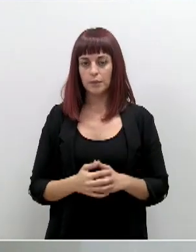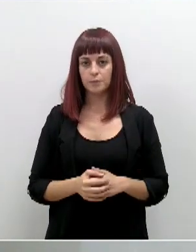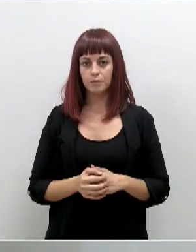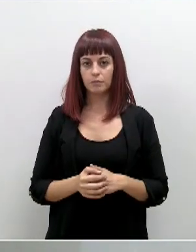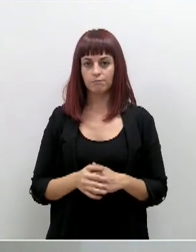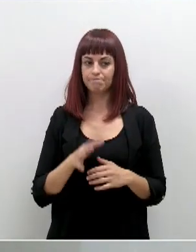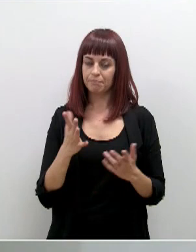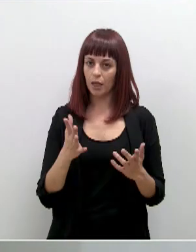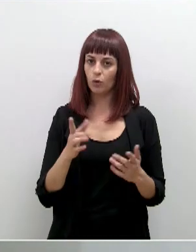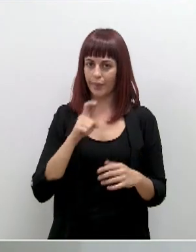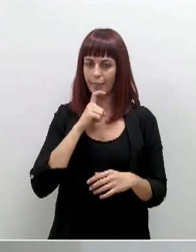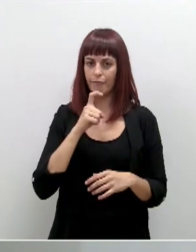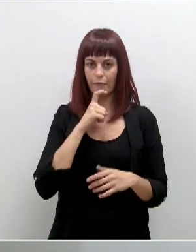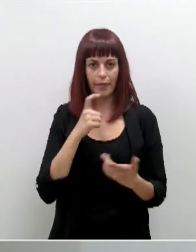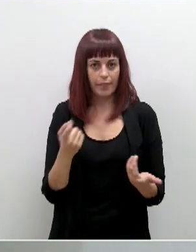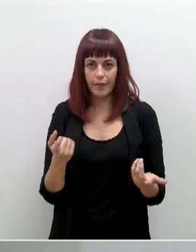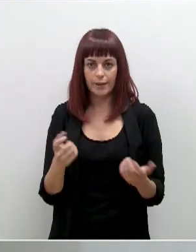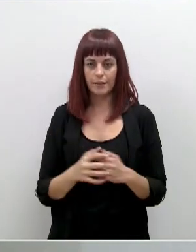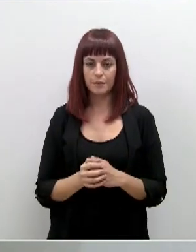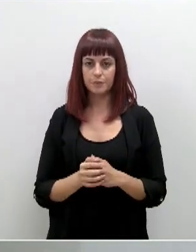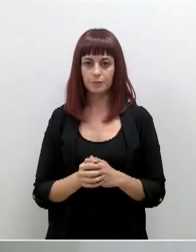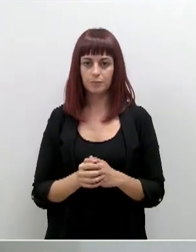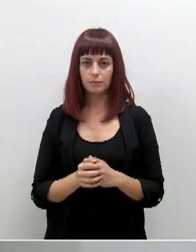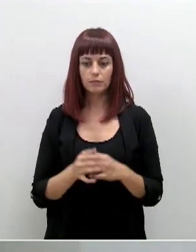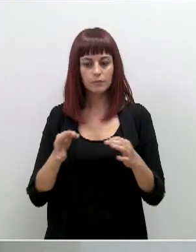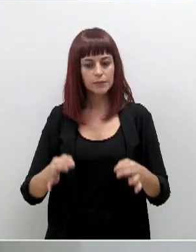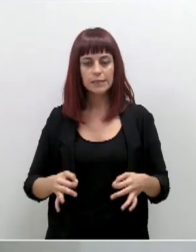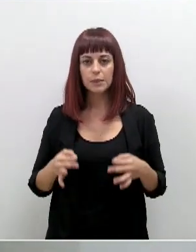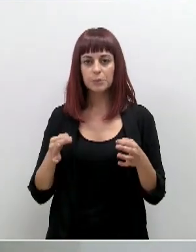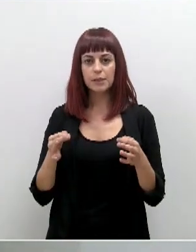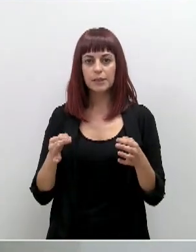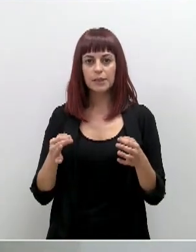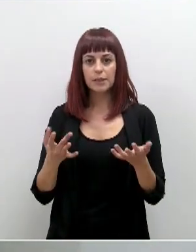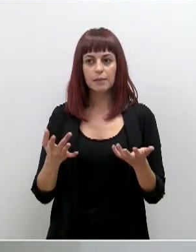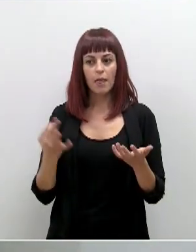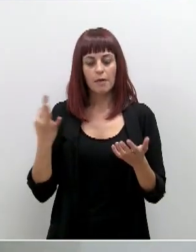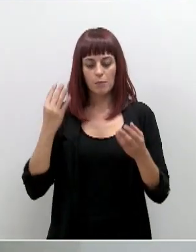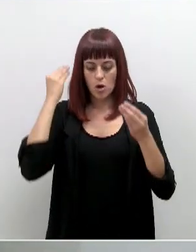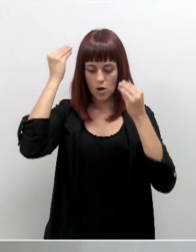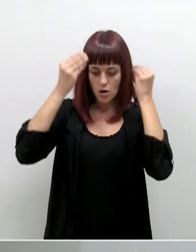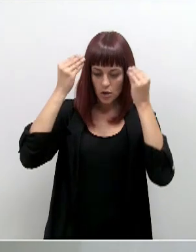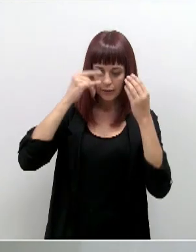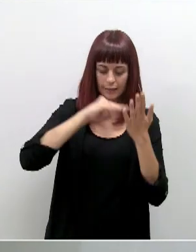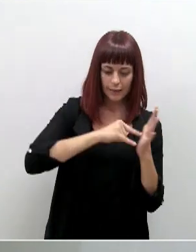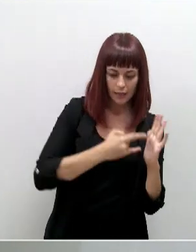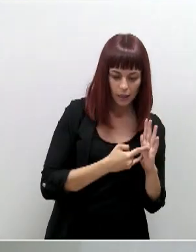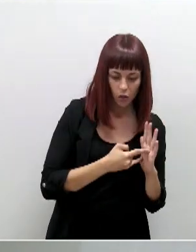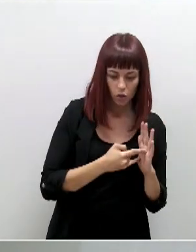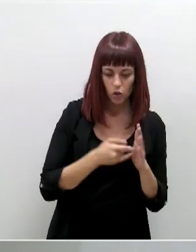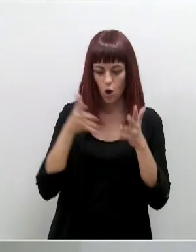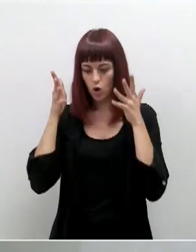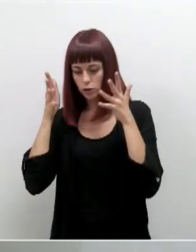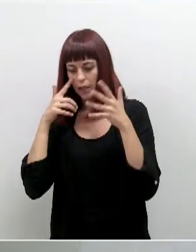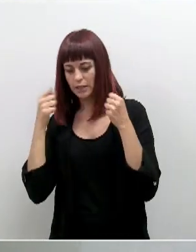realmente son difíciles, son fruto siempre de planteamiento entre los técnicos y la